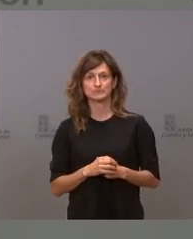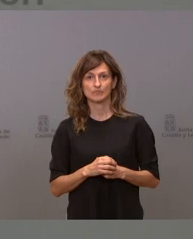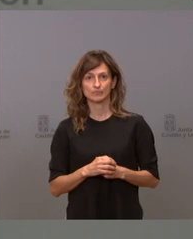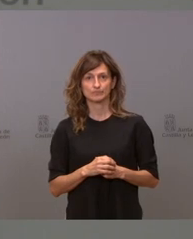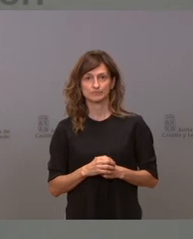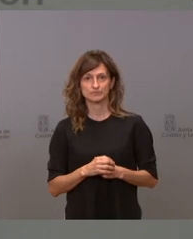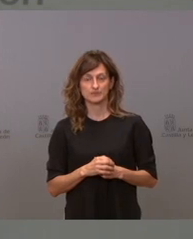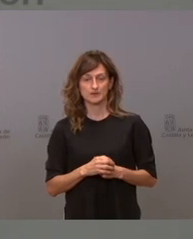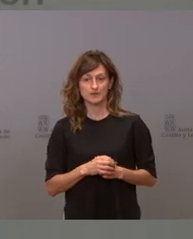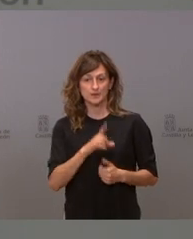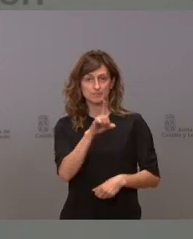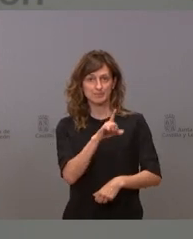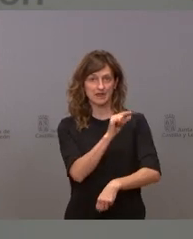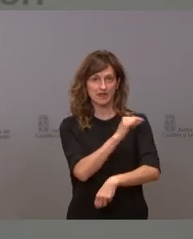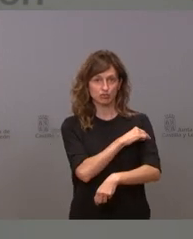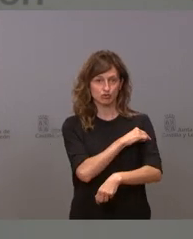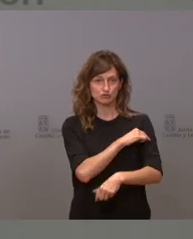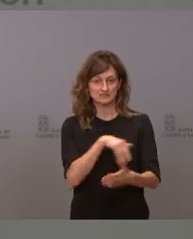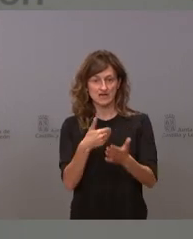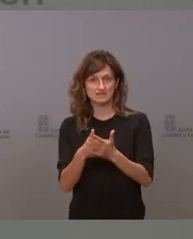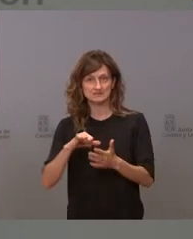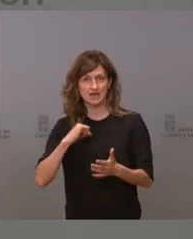tiempo entre la primera dosis de vacuna e ingreso